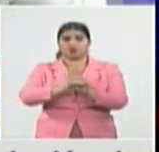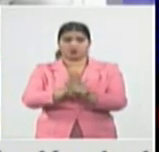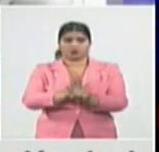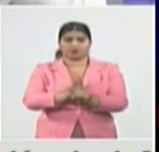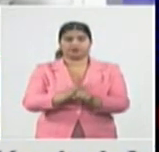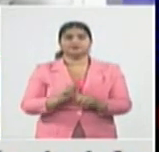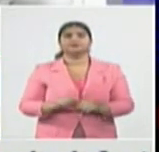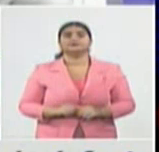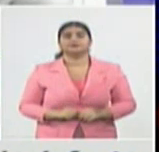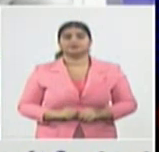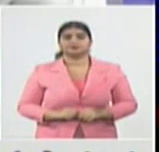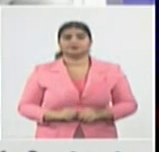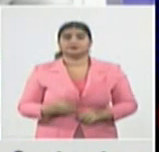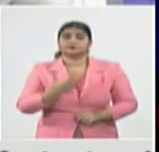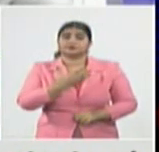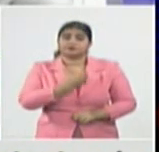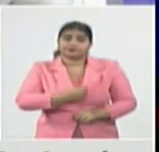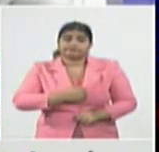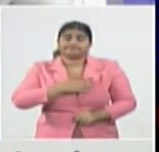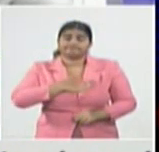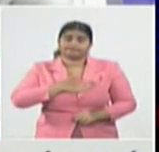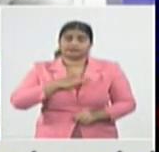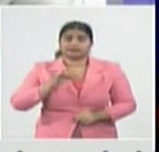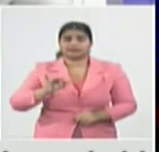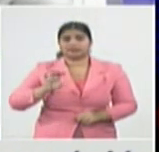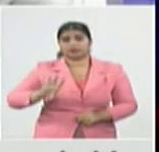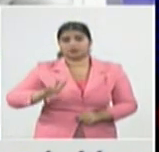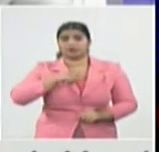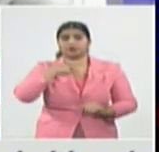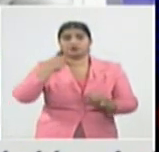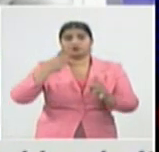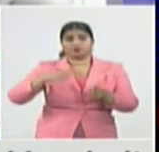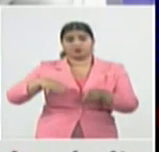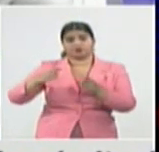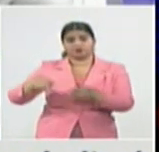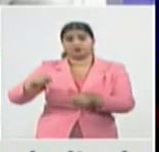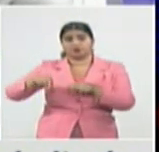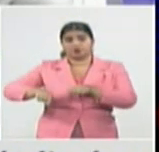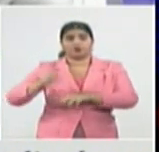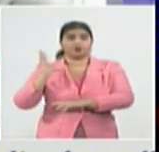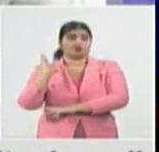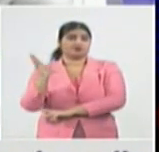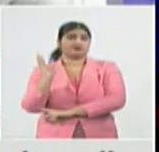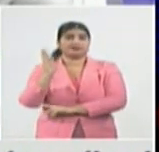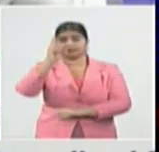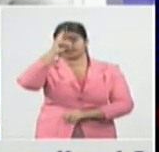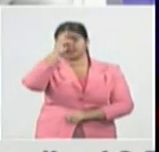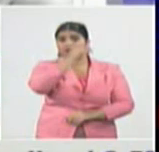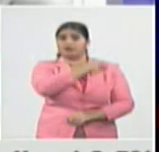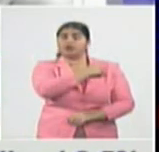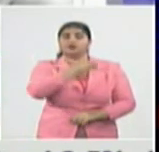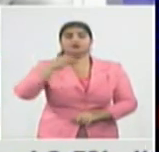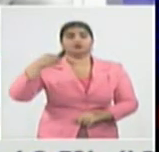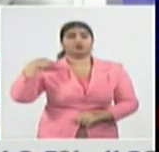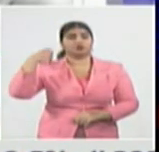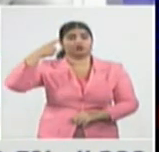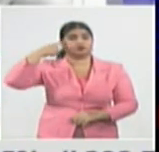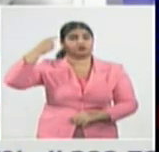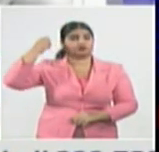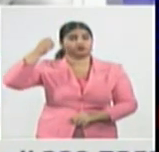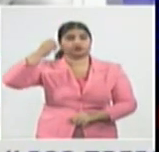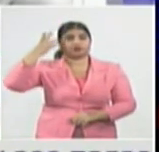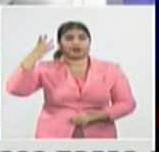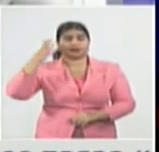-19 y lamentablemente 74 fallecidos hoy en conferencia de prensa el doctor Durán se refería a la situación